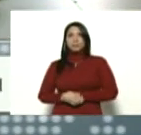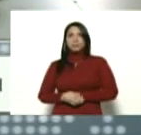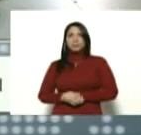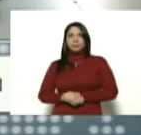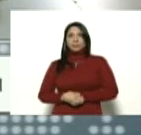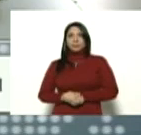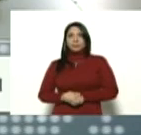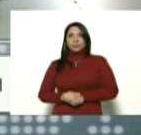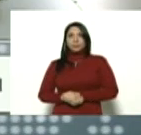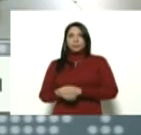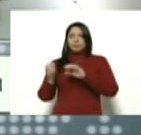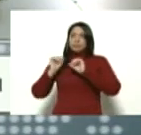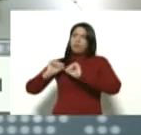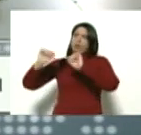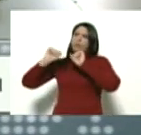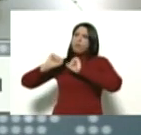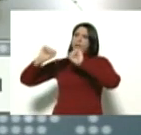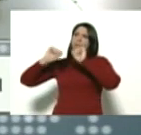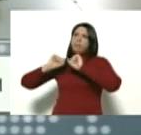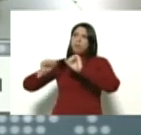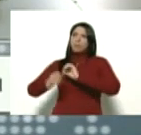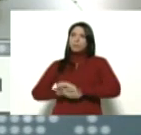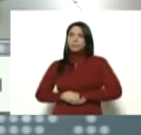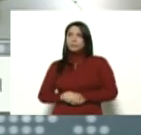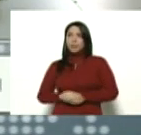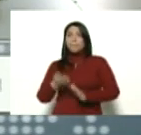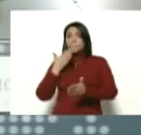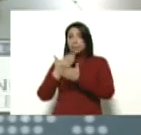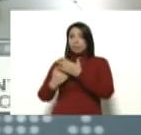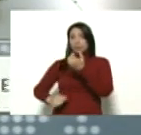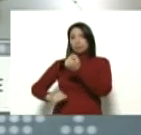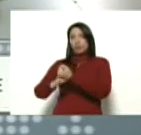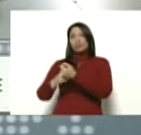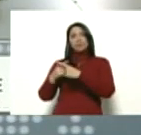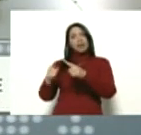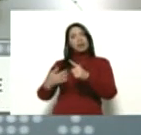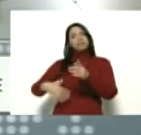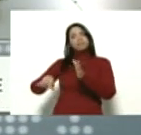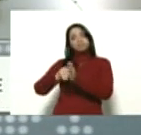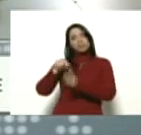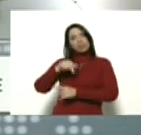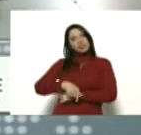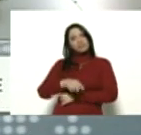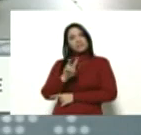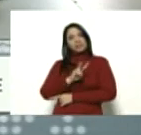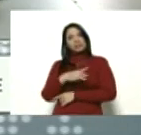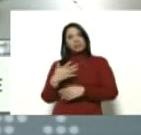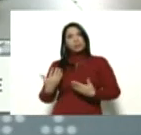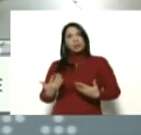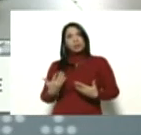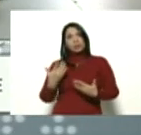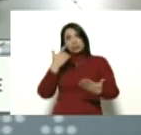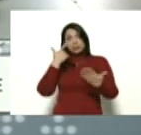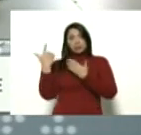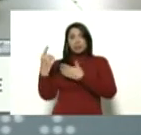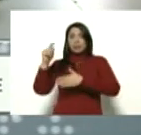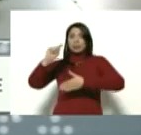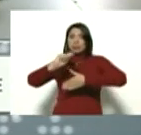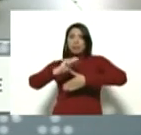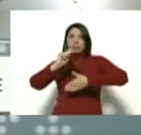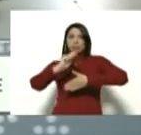protestando y exigiendo apoyo para regresar. Vi imágenes en Telesur,